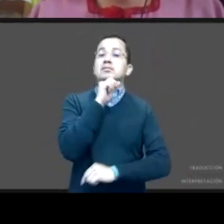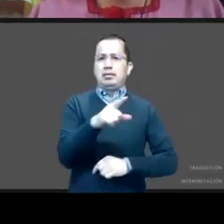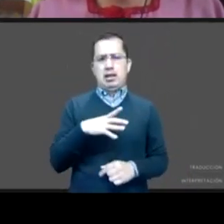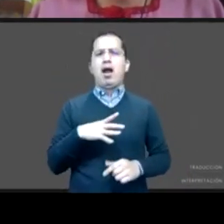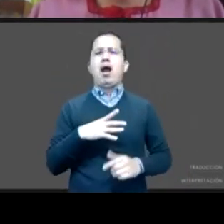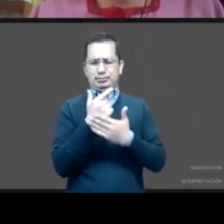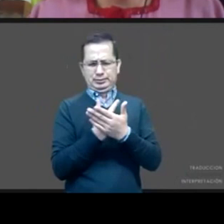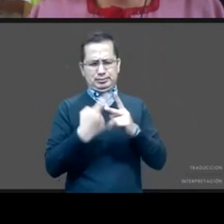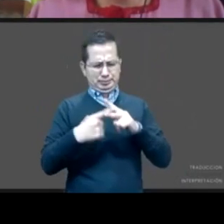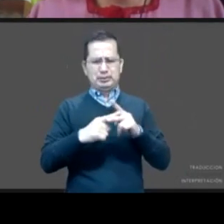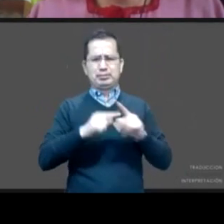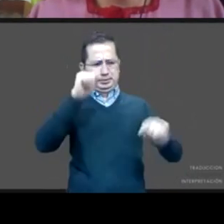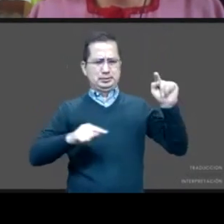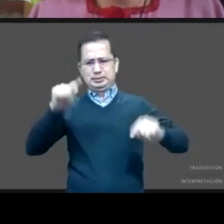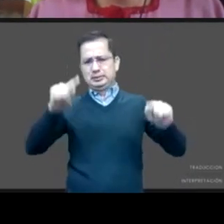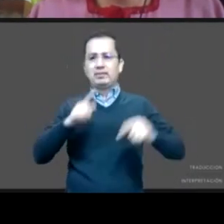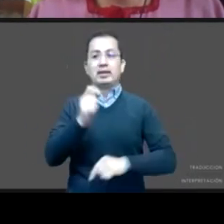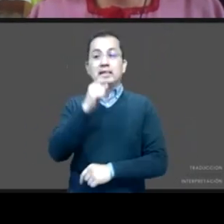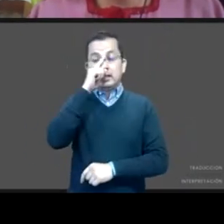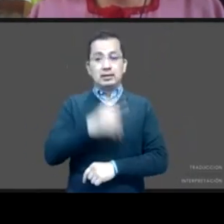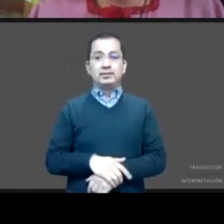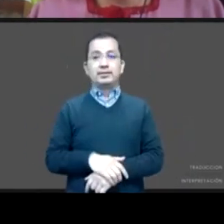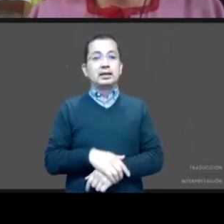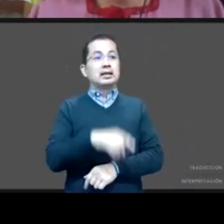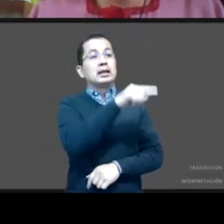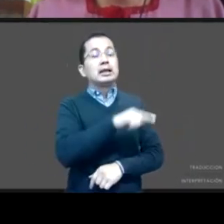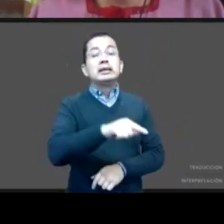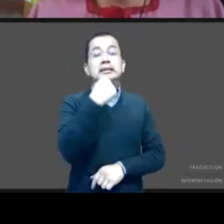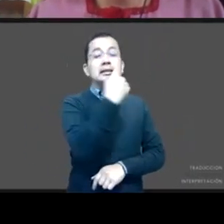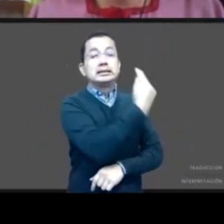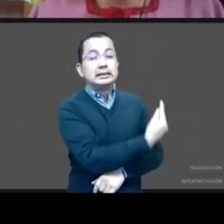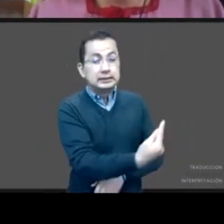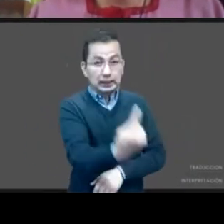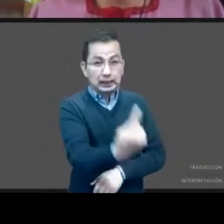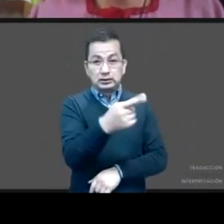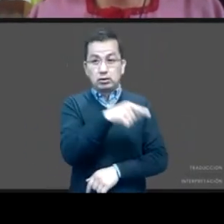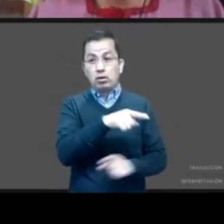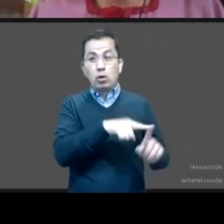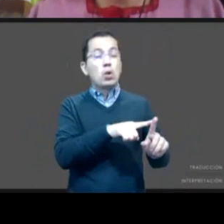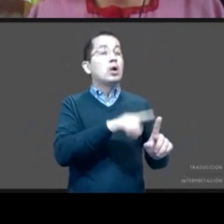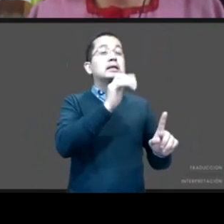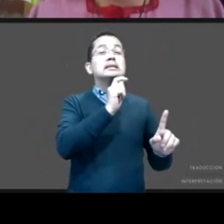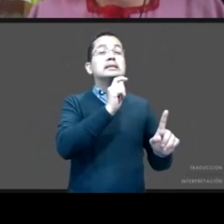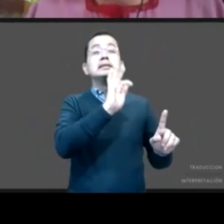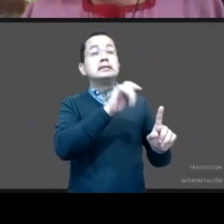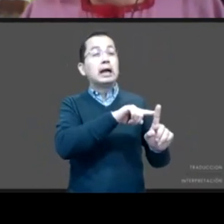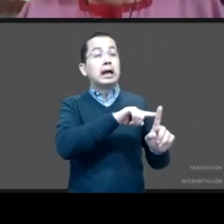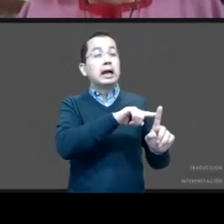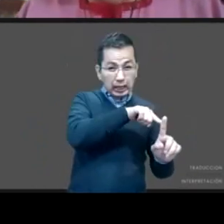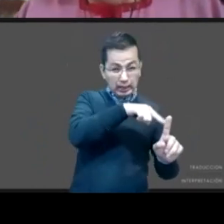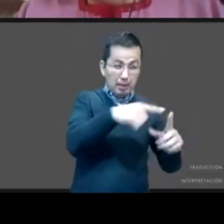niñas que tienen un nacido vivo, de ellas solamente el 1% de los progenitores son del mismo grupo